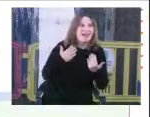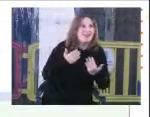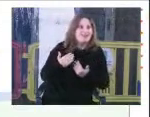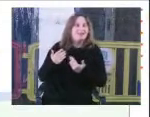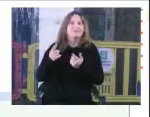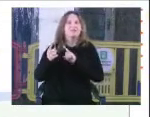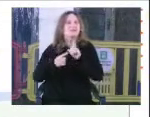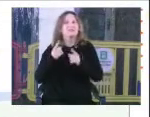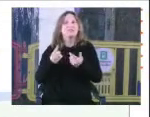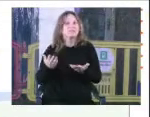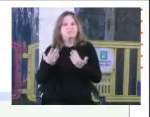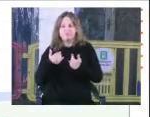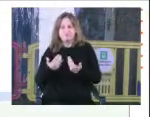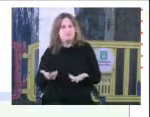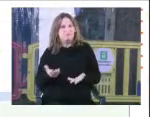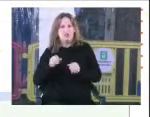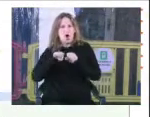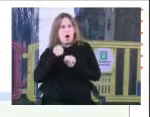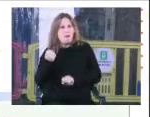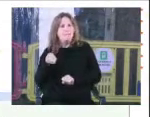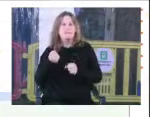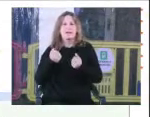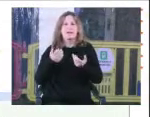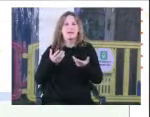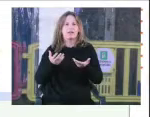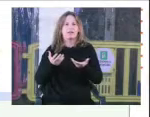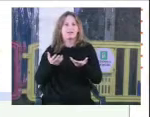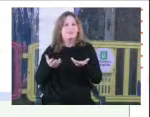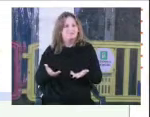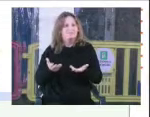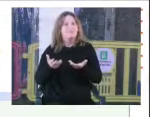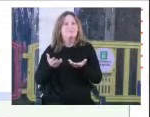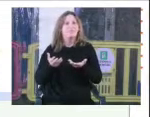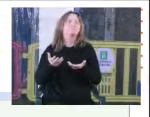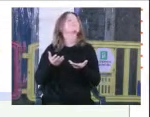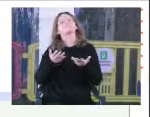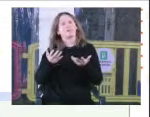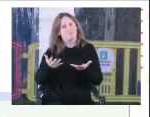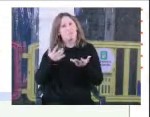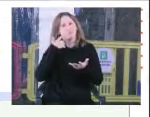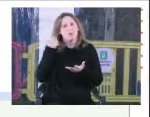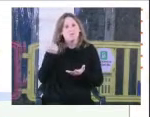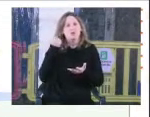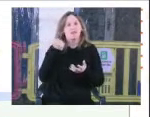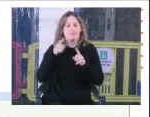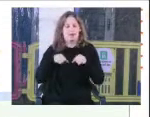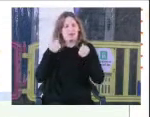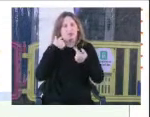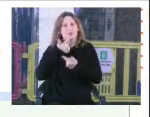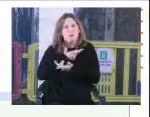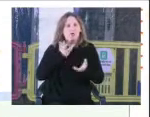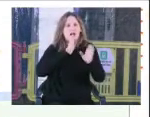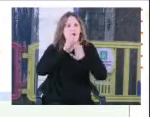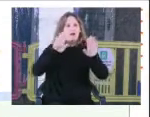veces no llegaban, los rompían. Y bueno, es muy significativo para nosotros esta muestra y